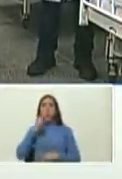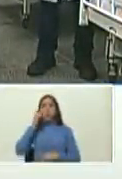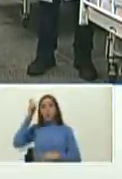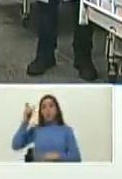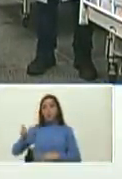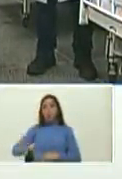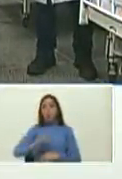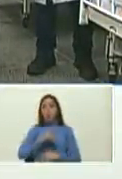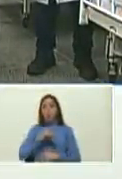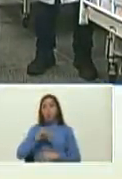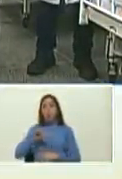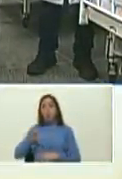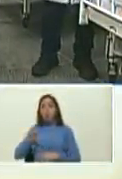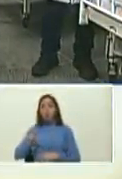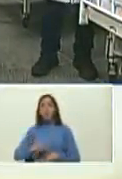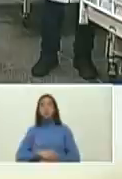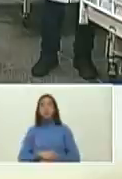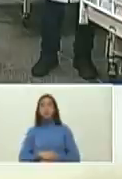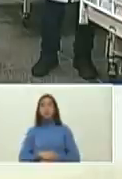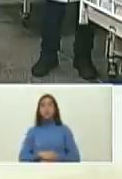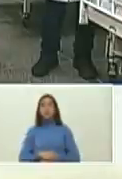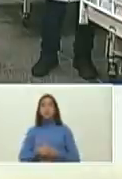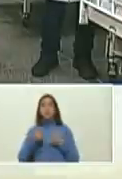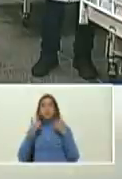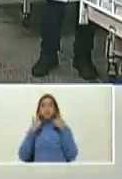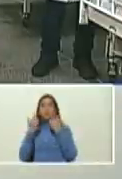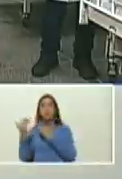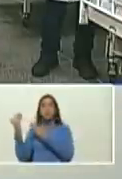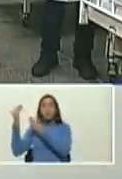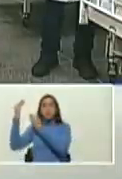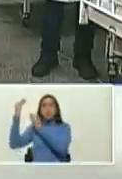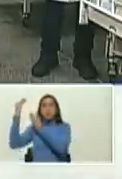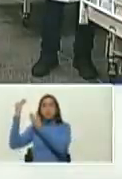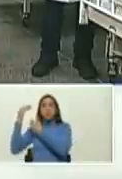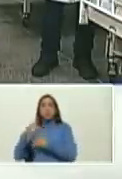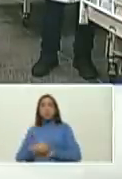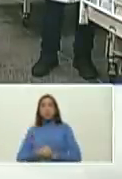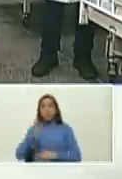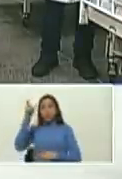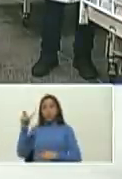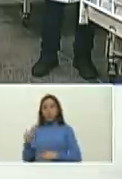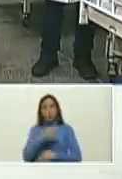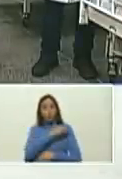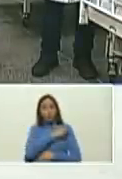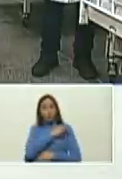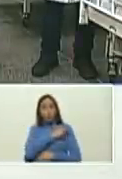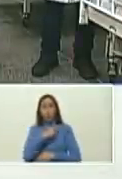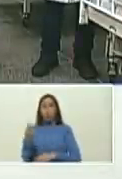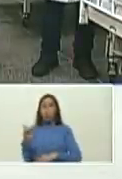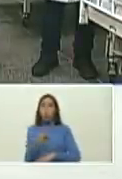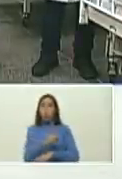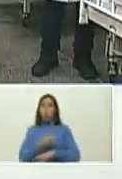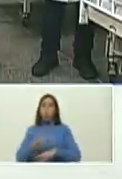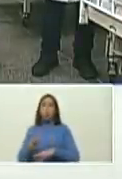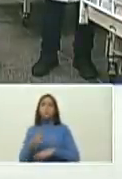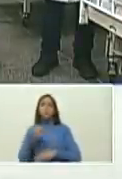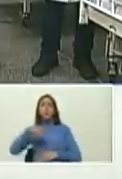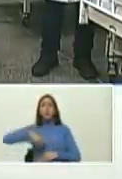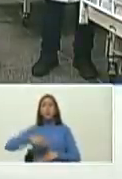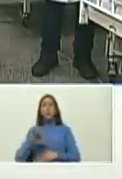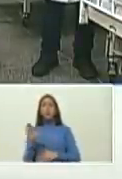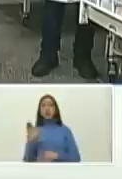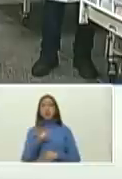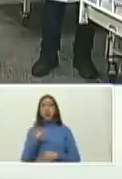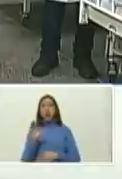rudas mesones allá está el jefe de gobierno de caracas